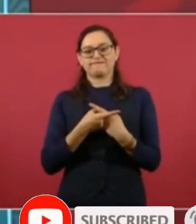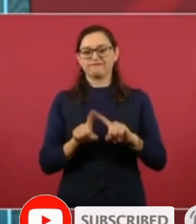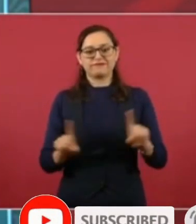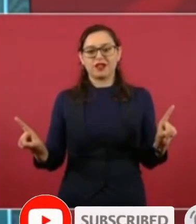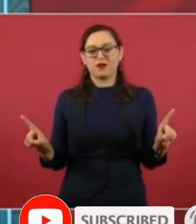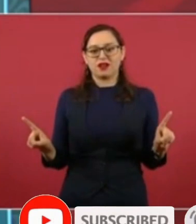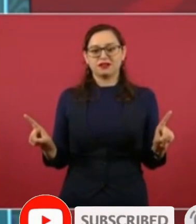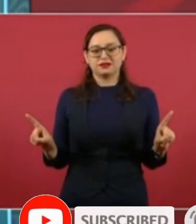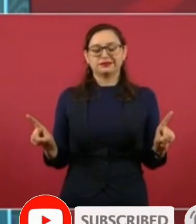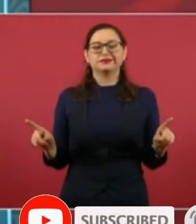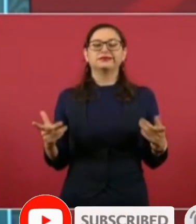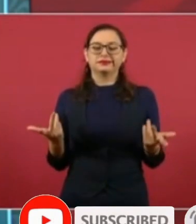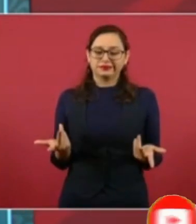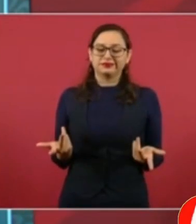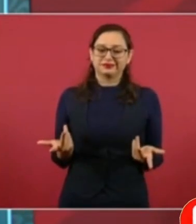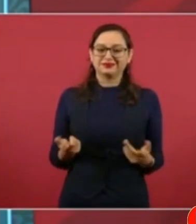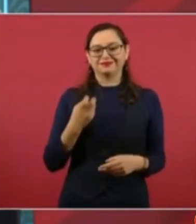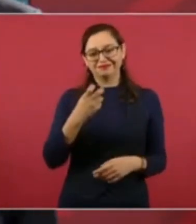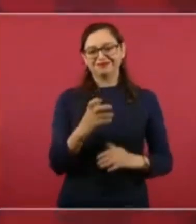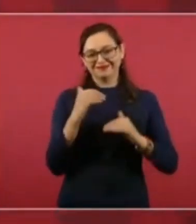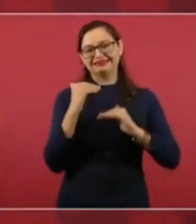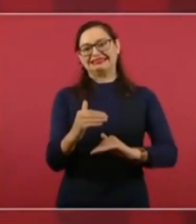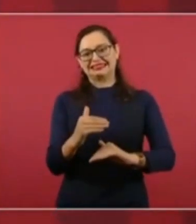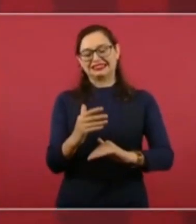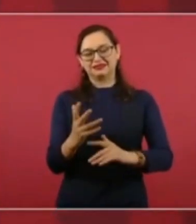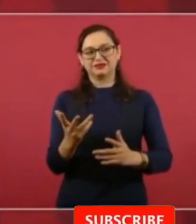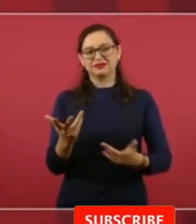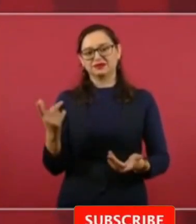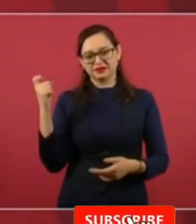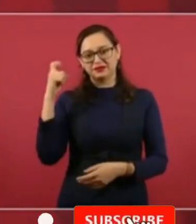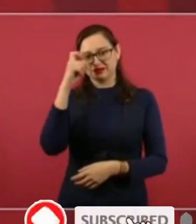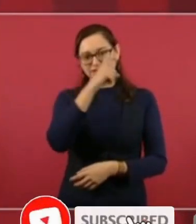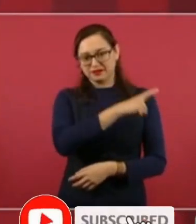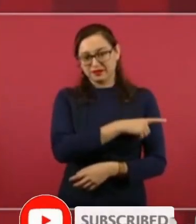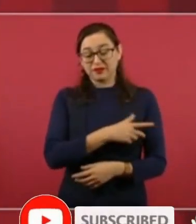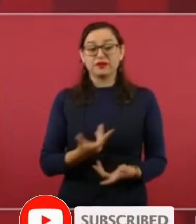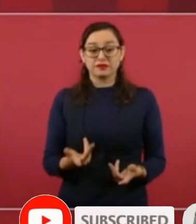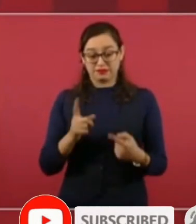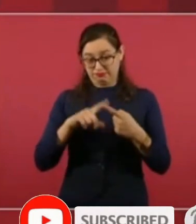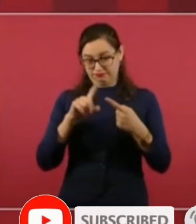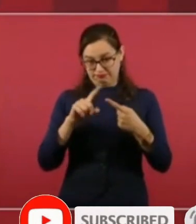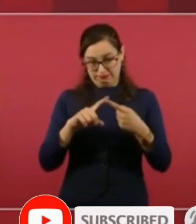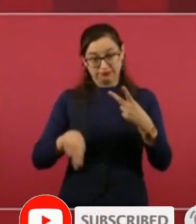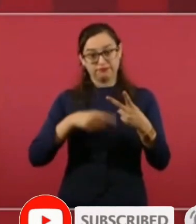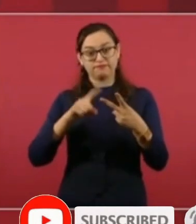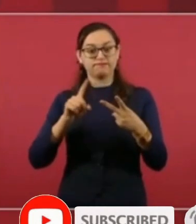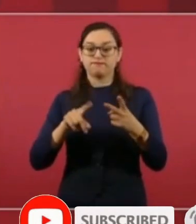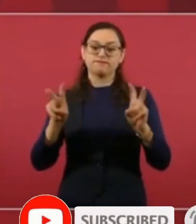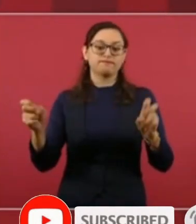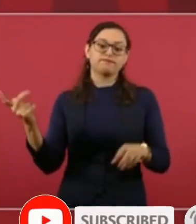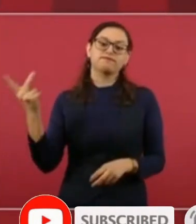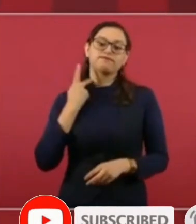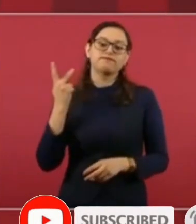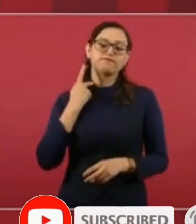y lo otro es también lo político que